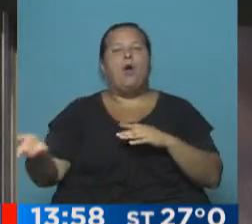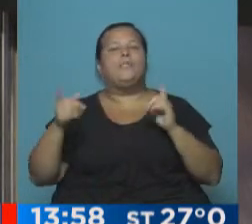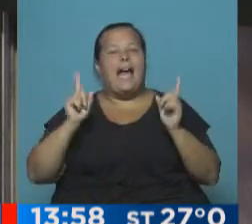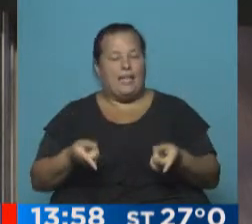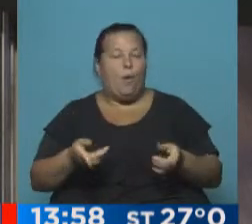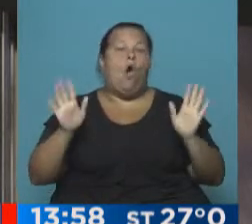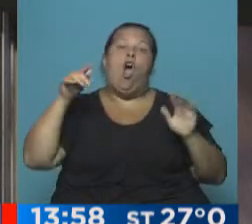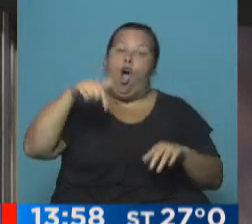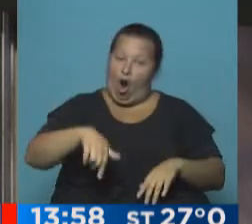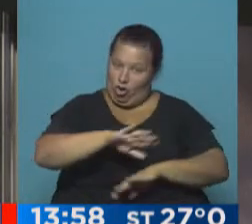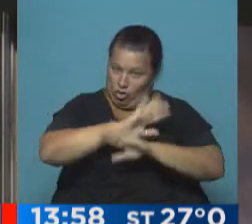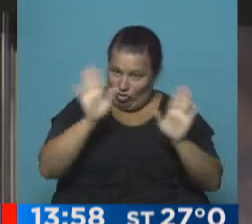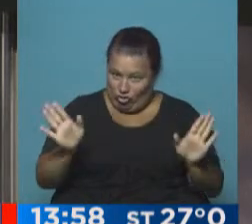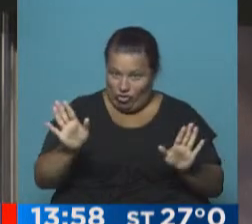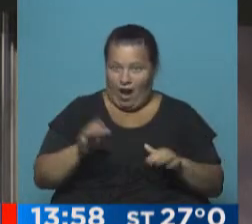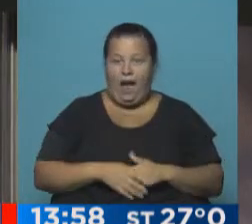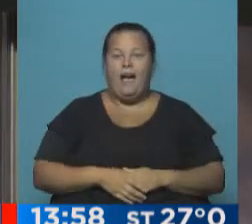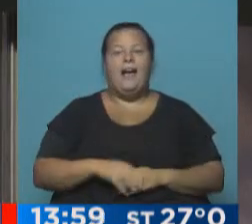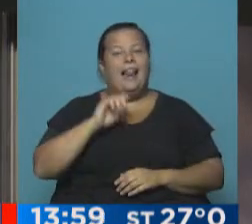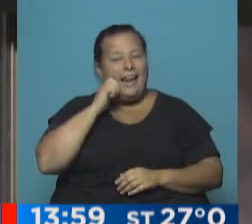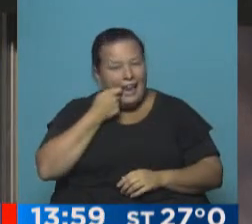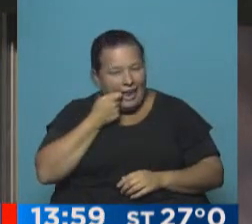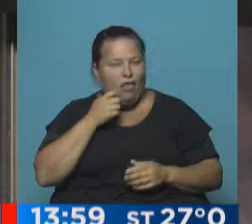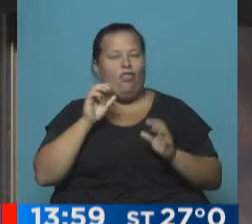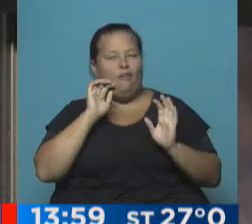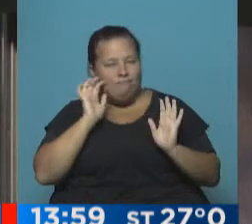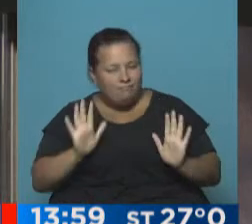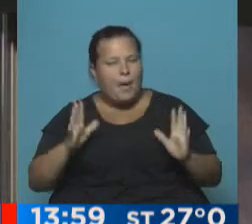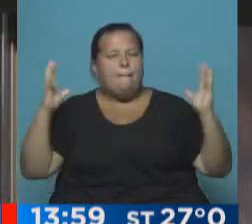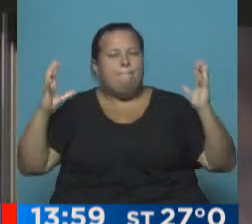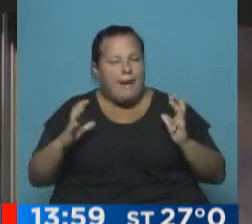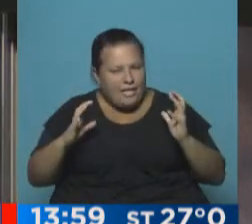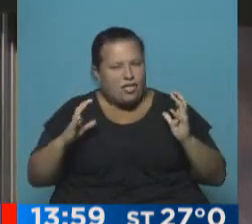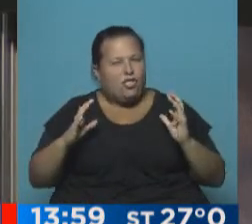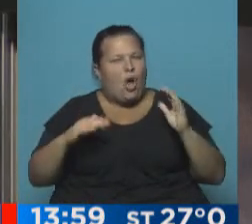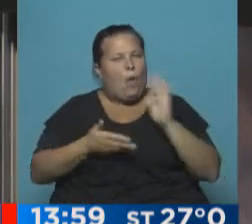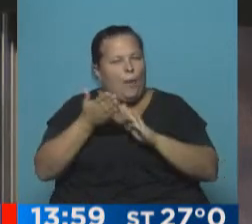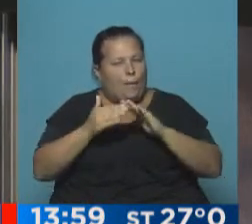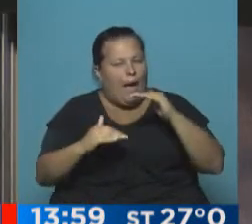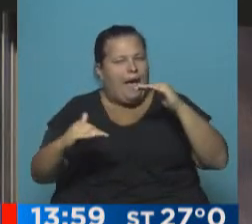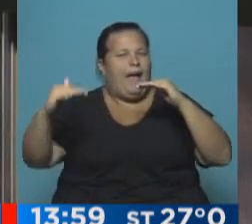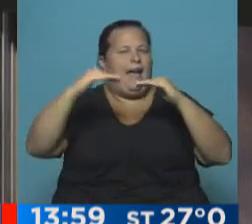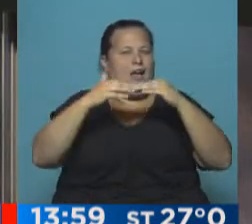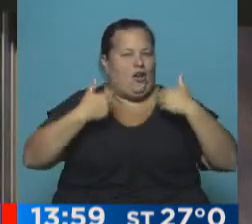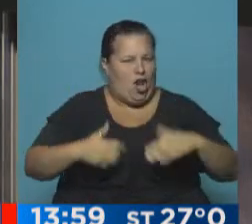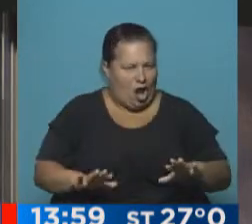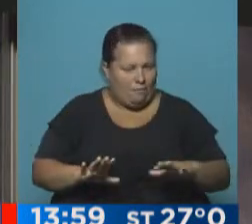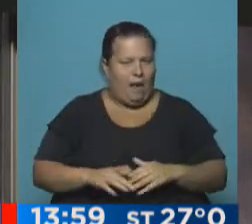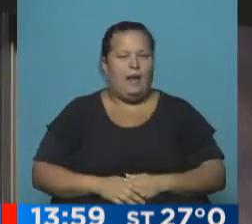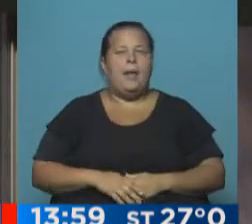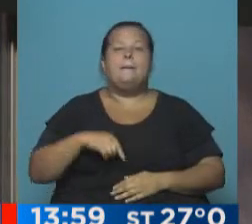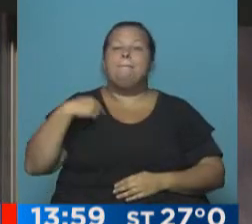Bueno, hoy ya lo tenemos, está lindo, está agradable la presión atmosférica, queriendo llegar a su valor medio normal.